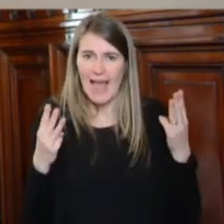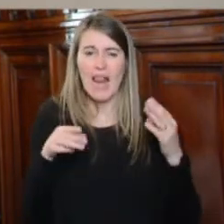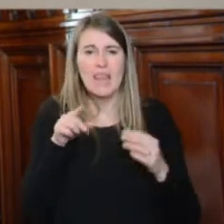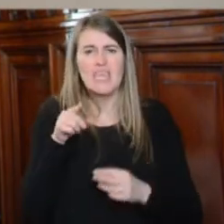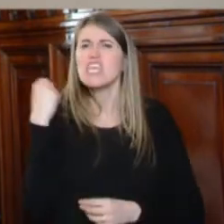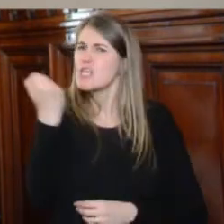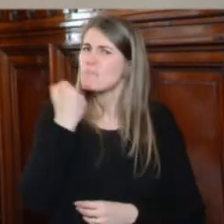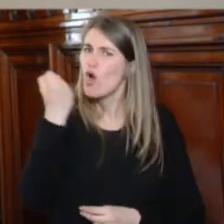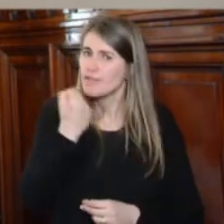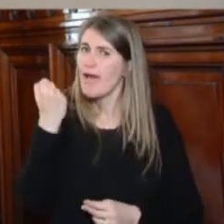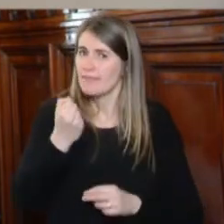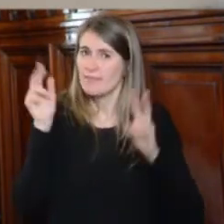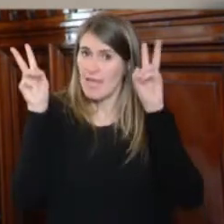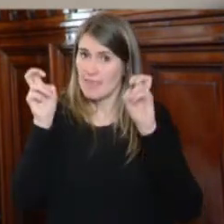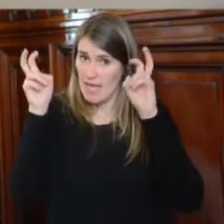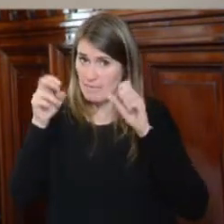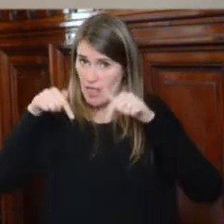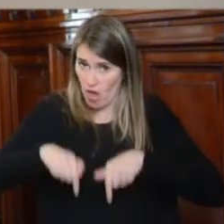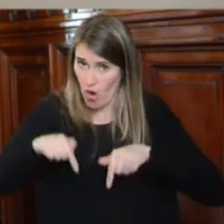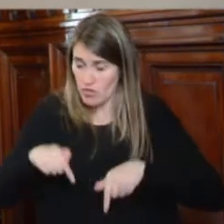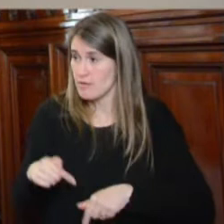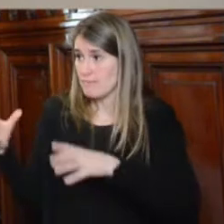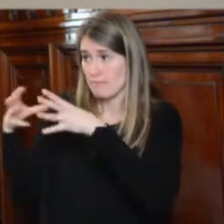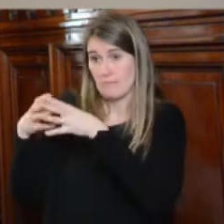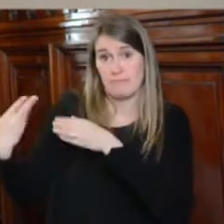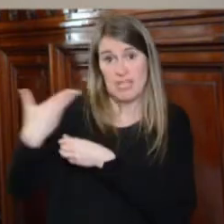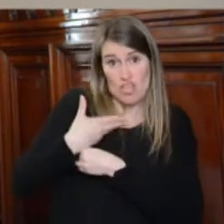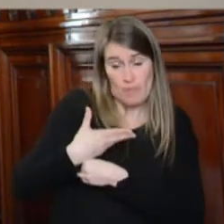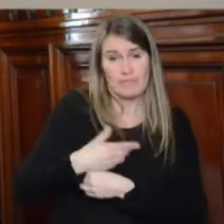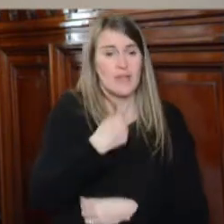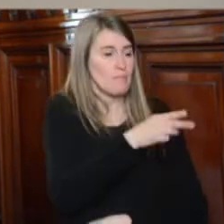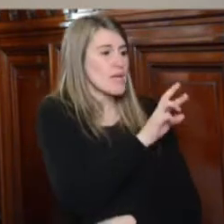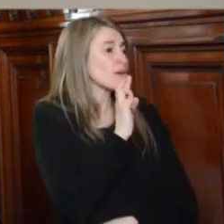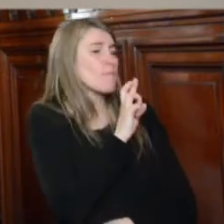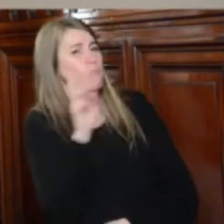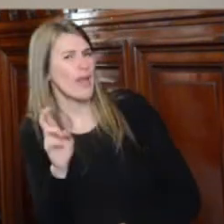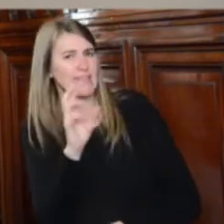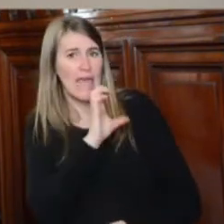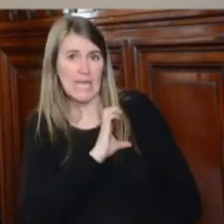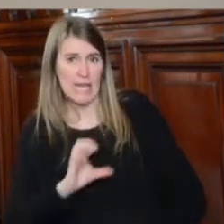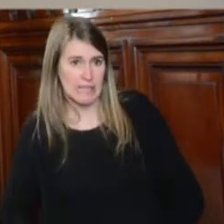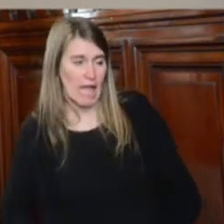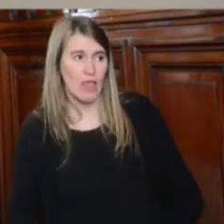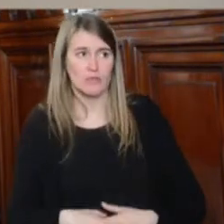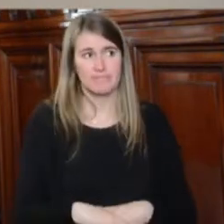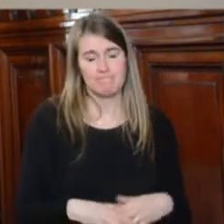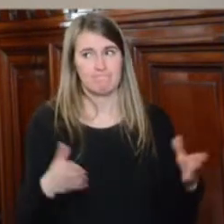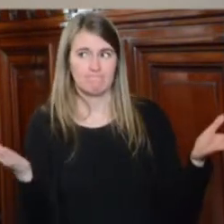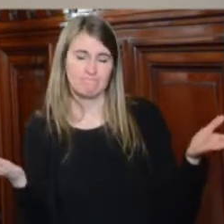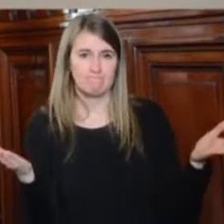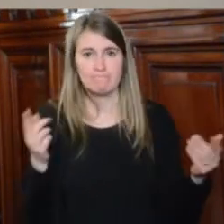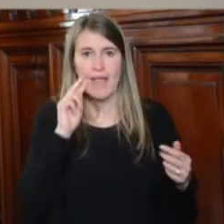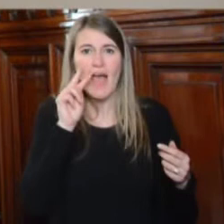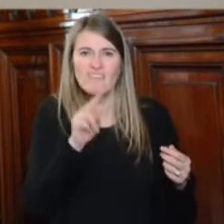que trae las entidades solicitantes como también la respuesta del Estado a la comisión, destacar el